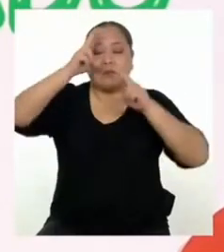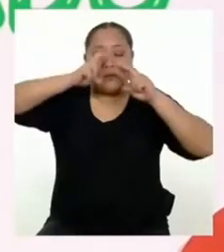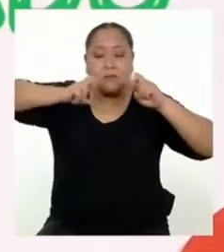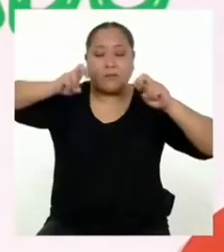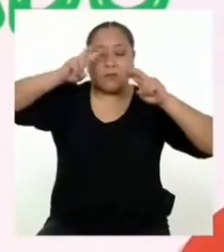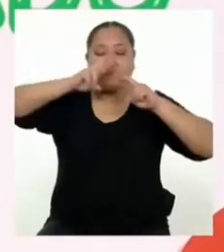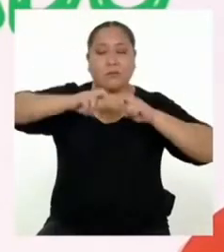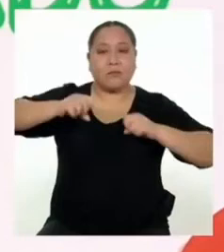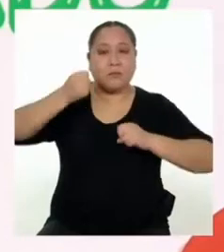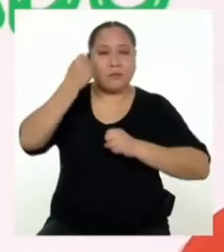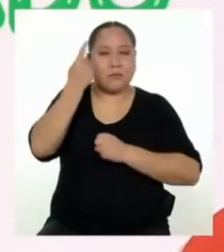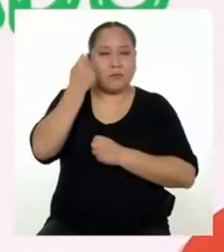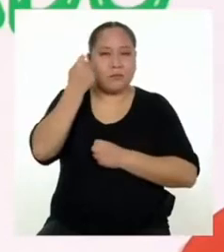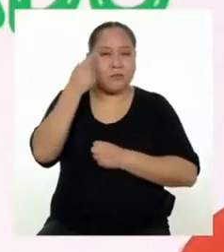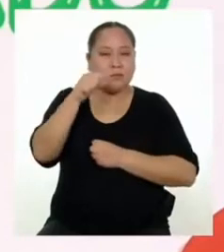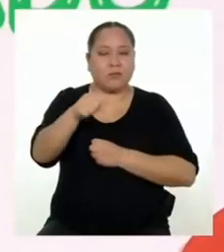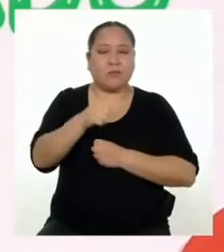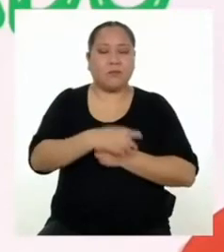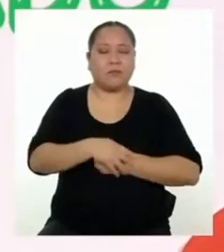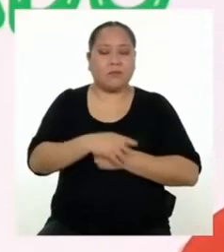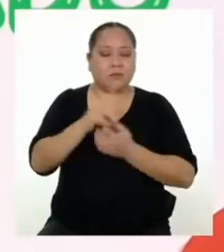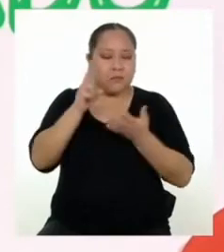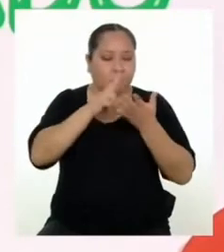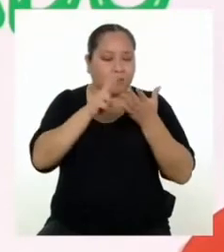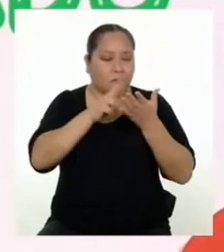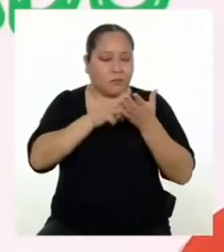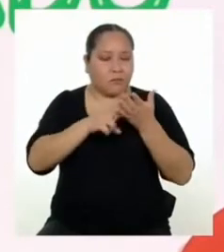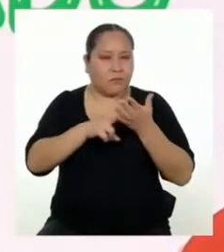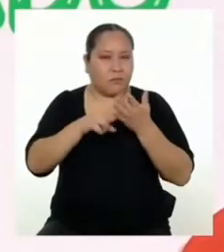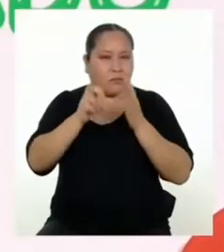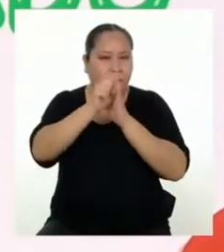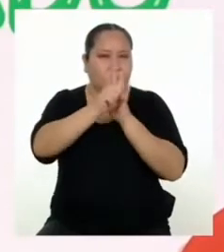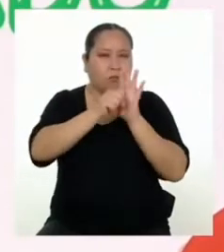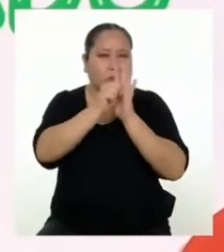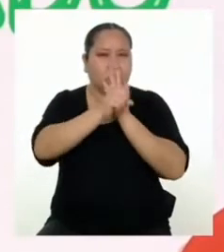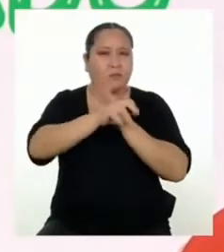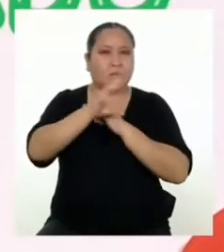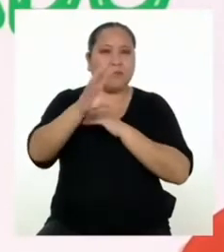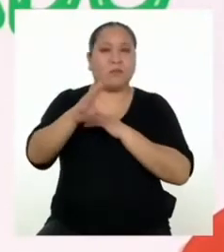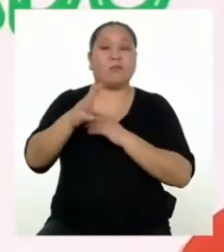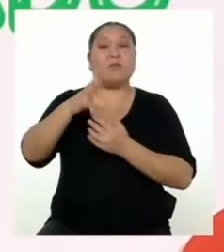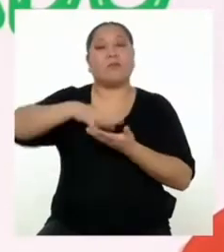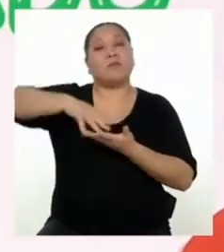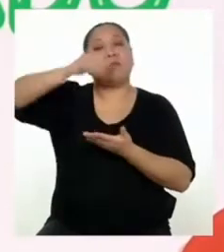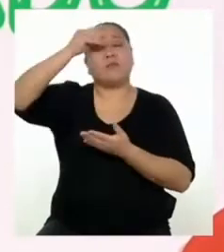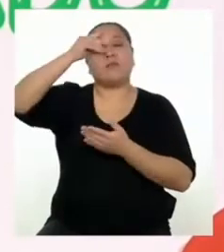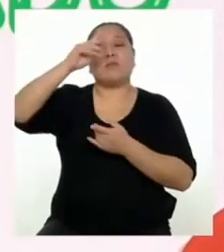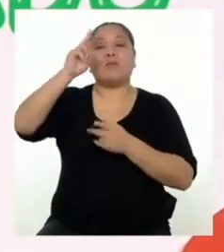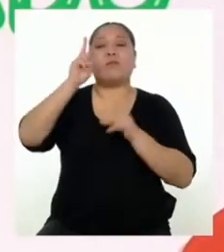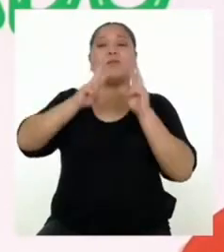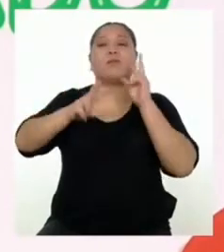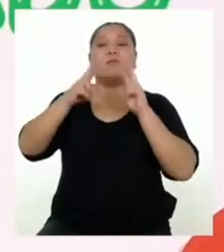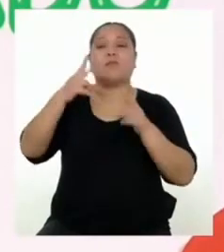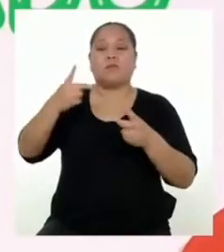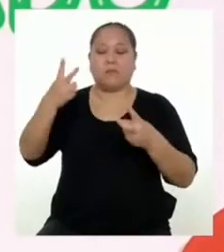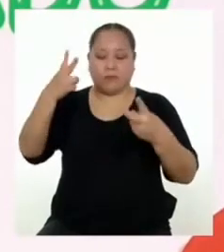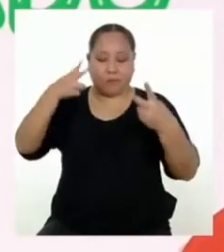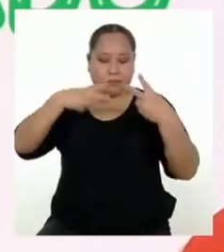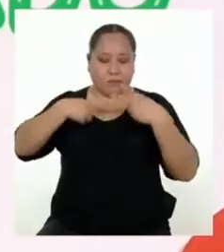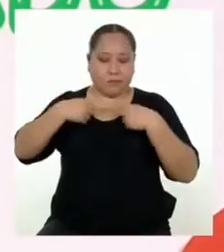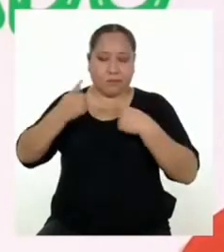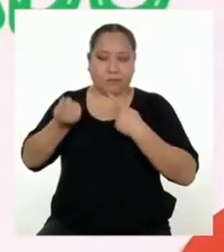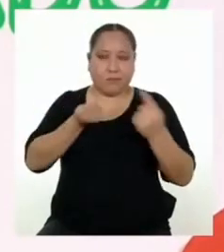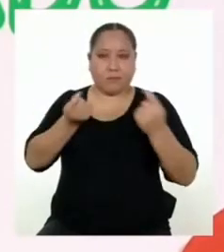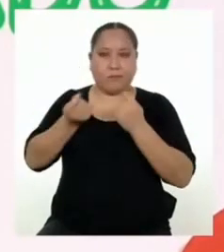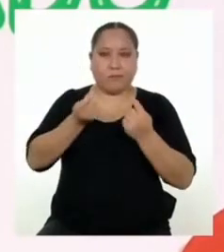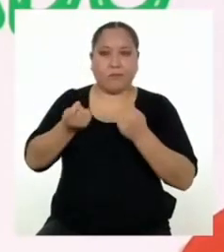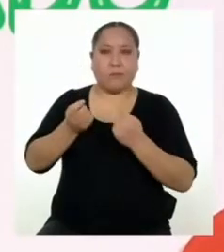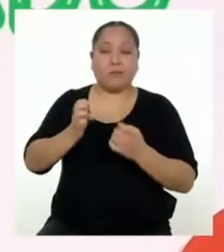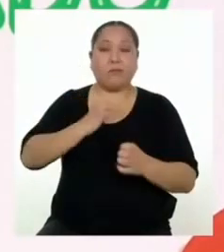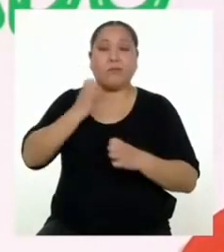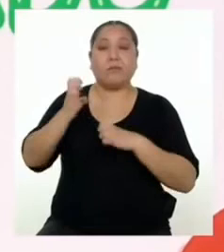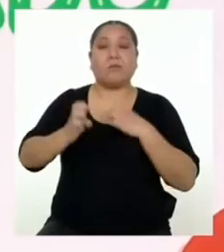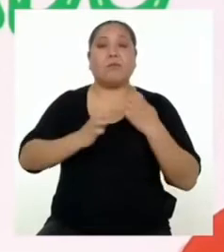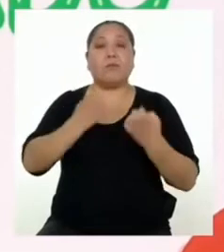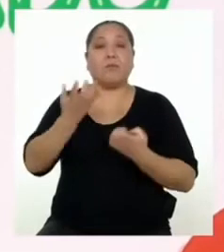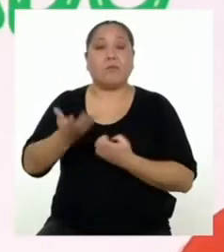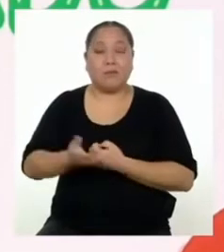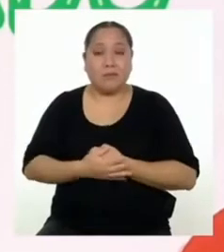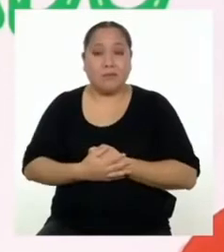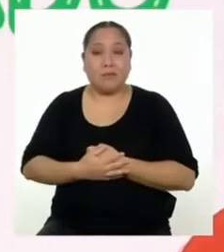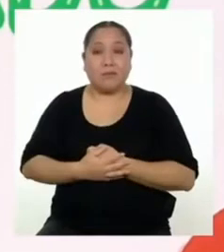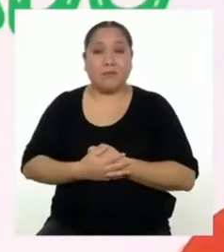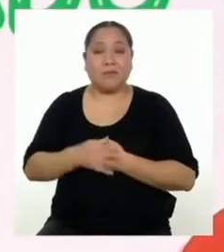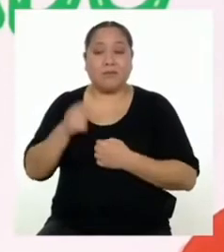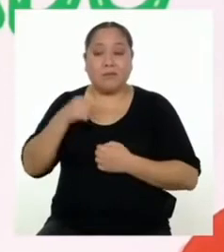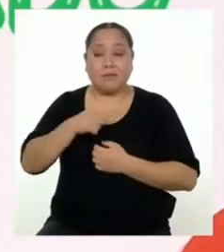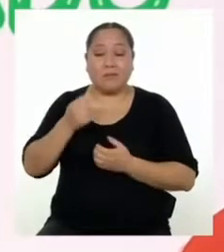análisis y comprensión de textos y videos, hemos aprendido a identificar nuestras emociones y cómo, regulándolas, promover una